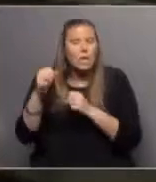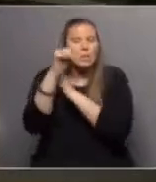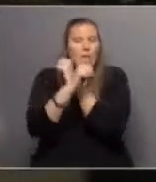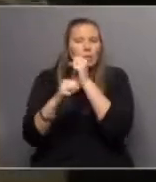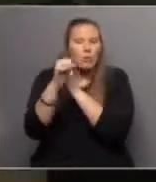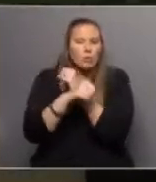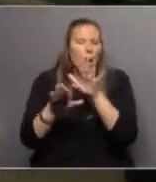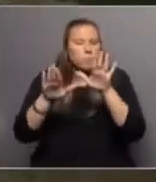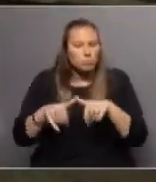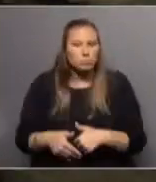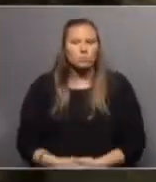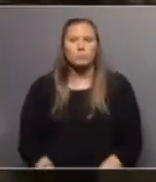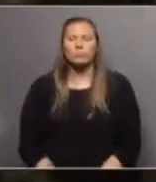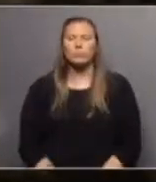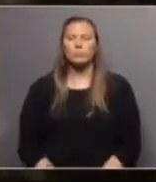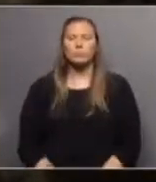patentada.